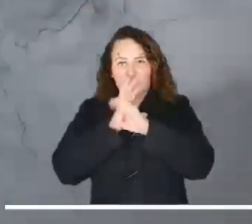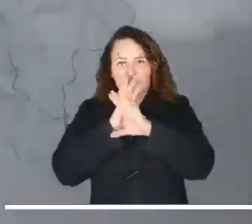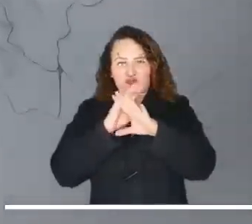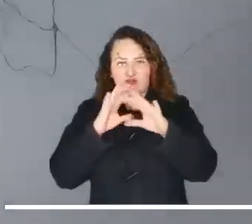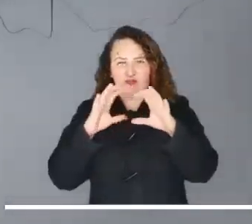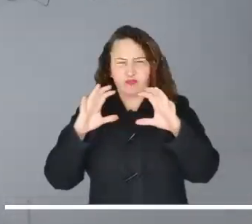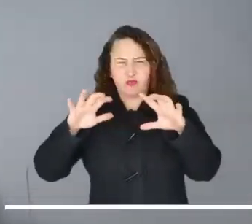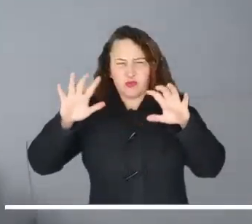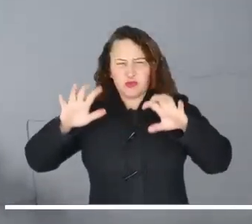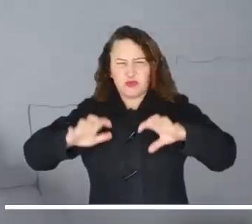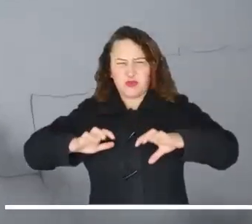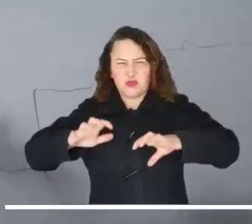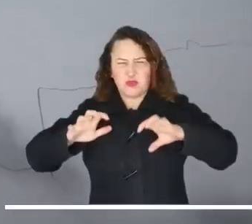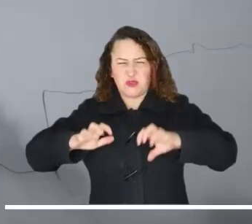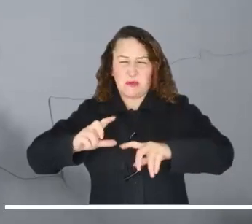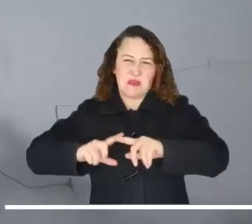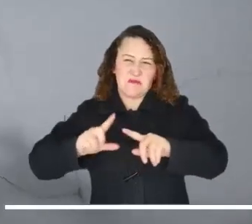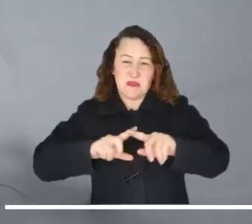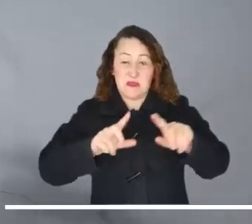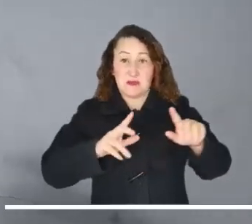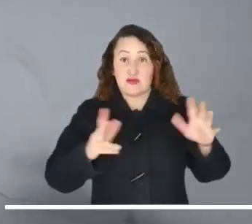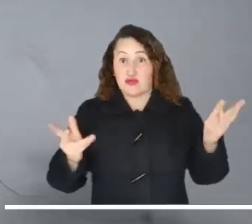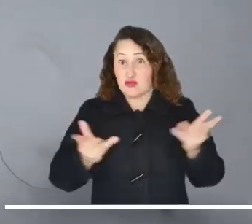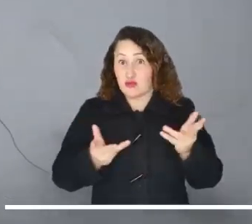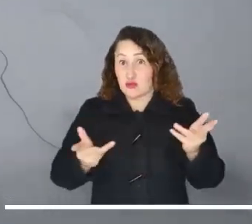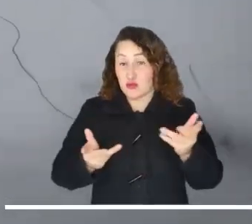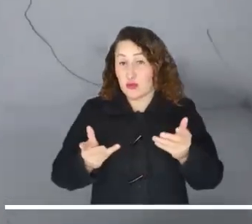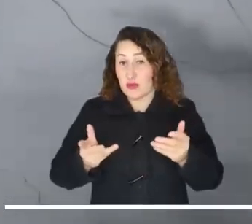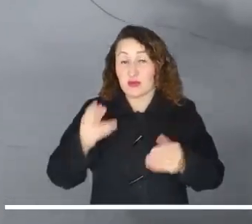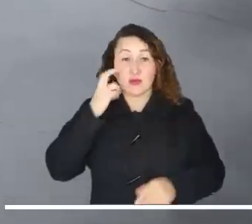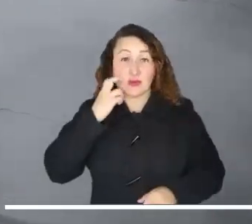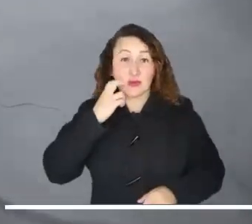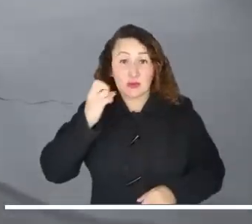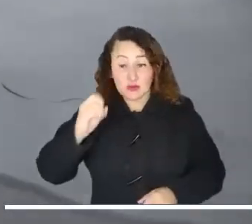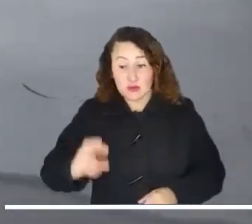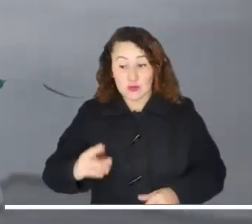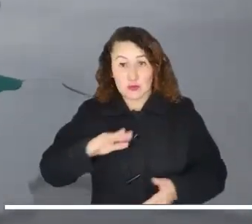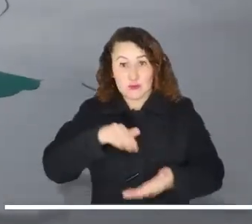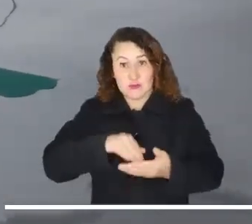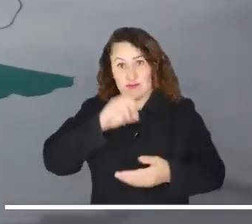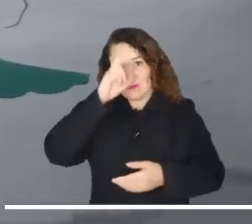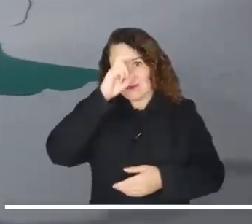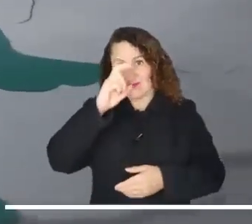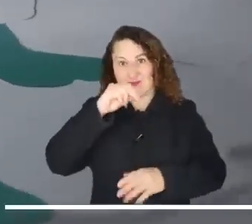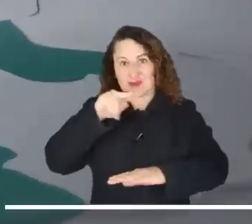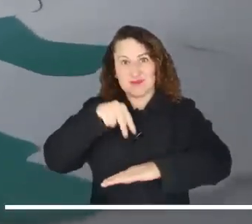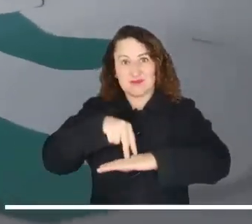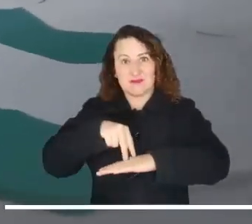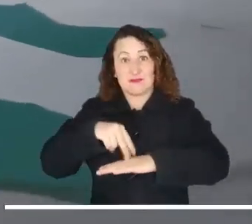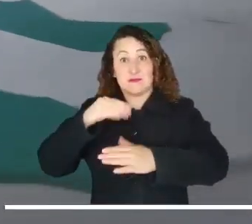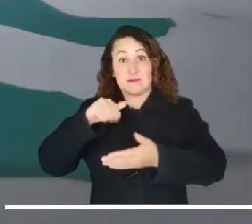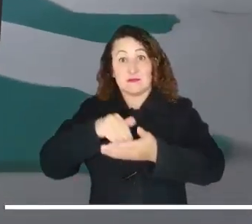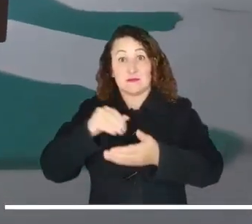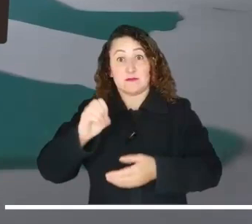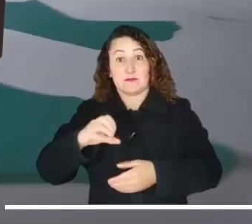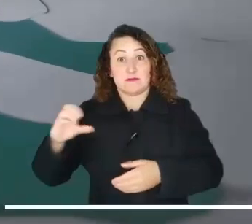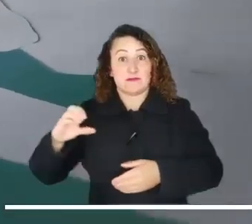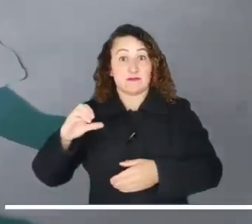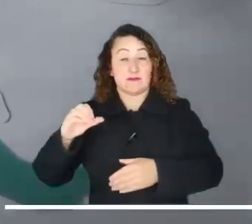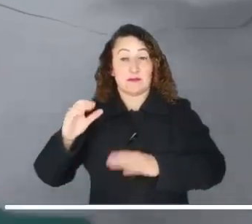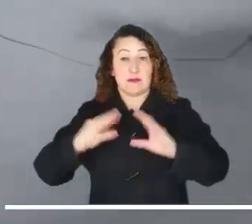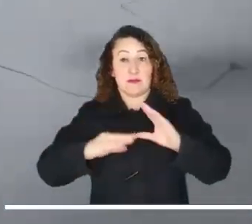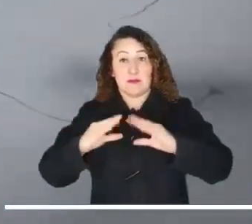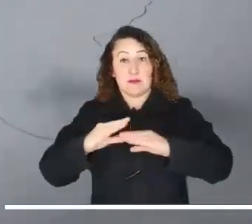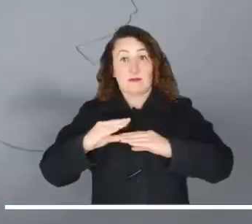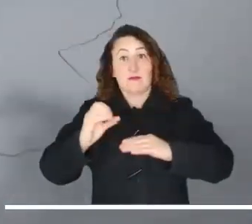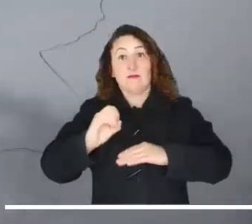Un anochecer nublado y con lluvias de variada intensidad es probable en el sur de Chocó, centro y norte de Nariño, centro